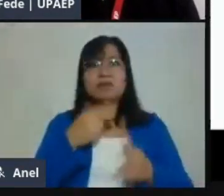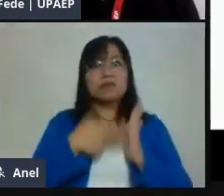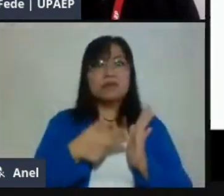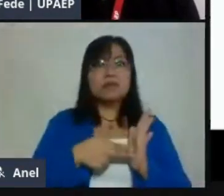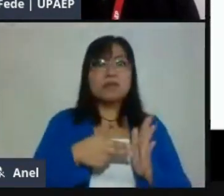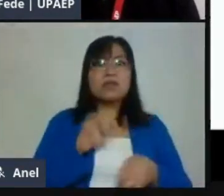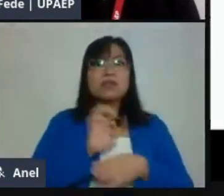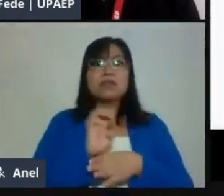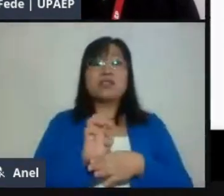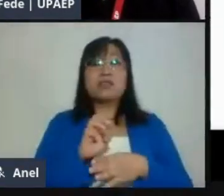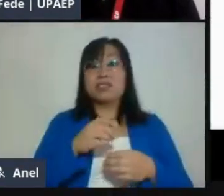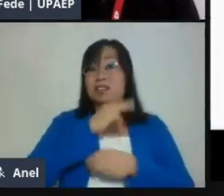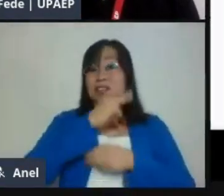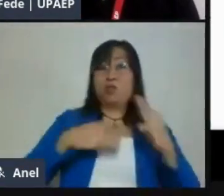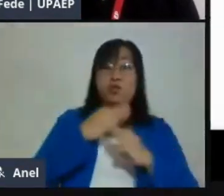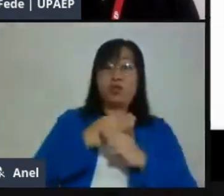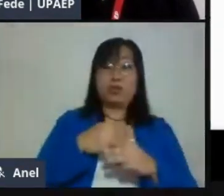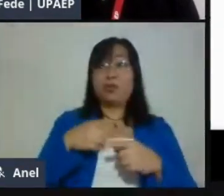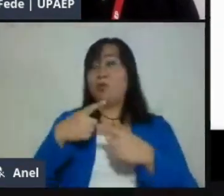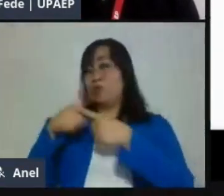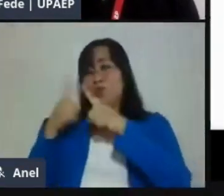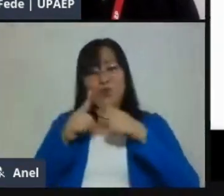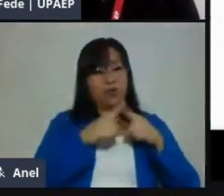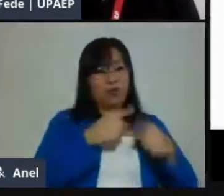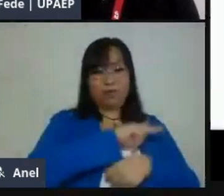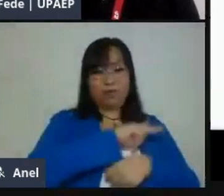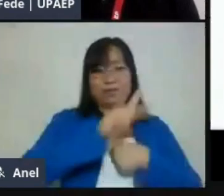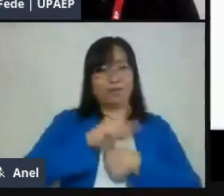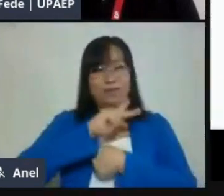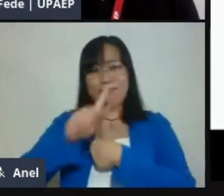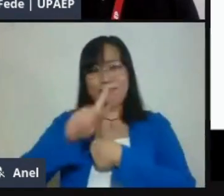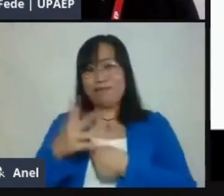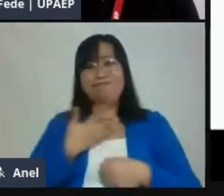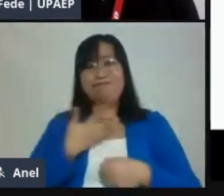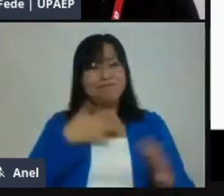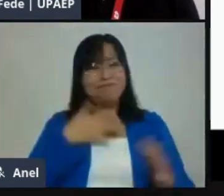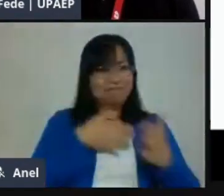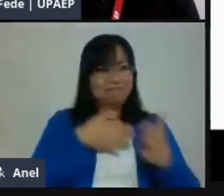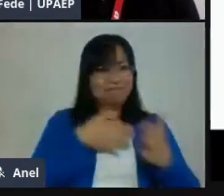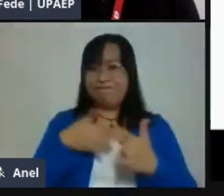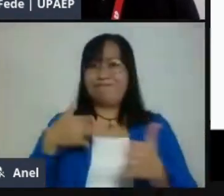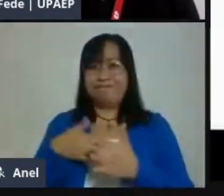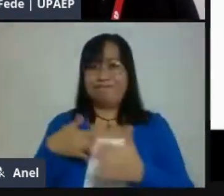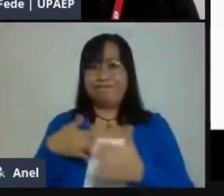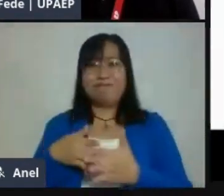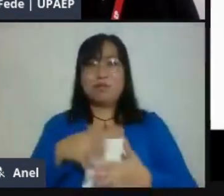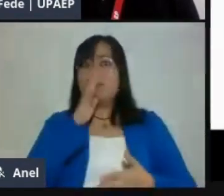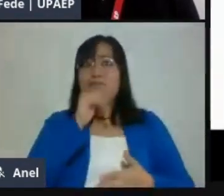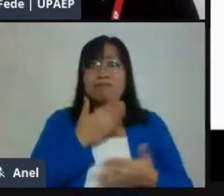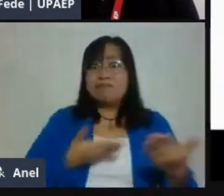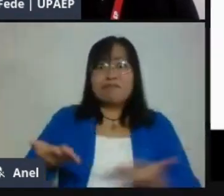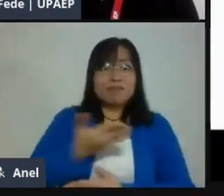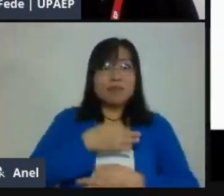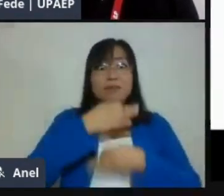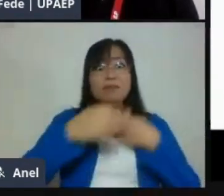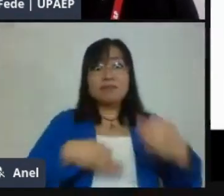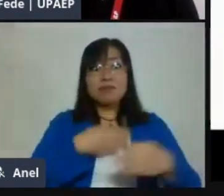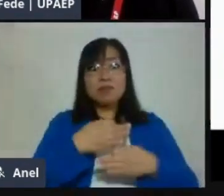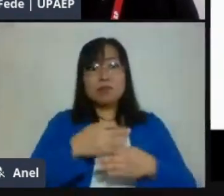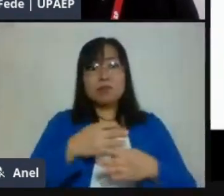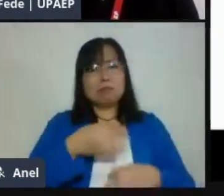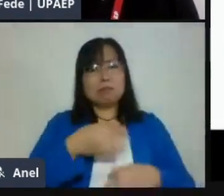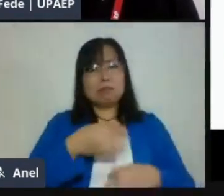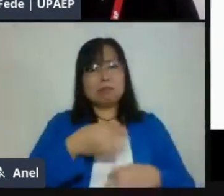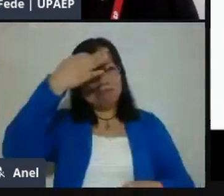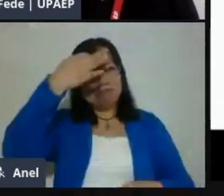no nos están permitiendo llevar estos programas de aprendizaje como quisiéramos o como fuera lo ideal. Entonces, el primer reto al que nos